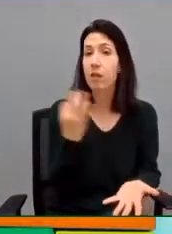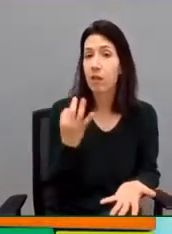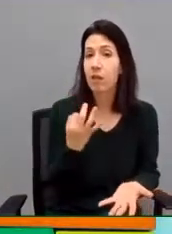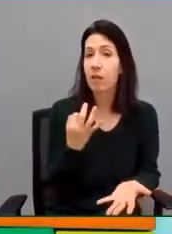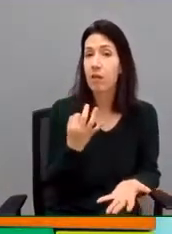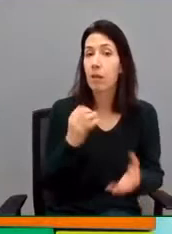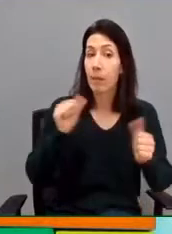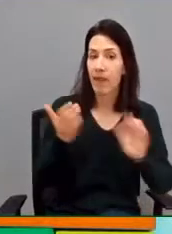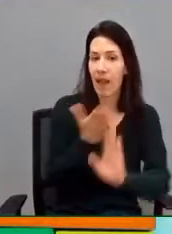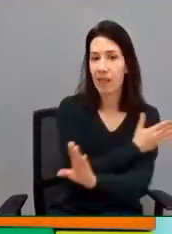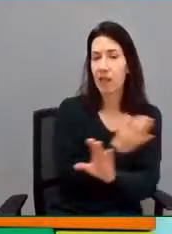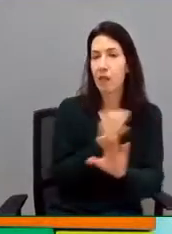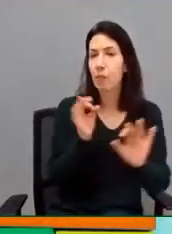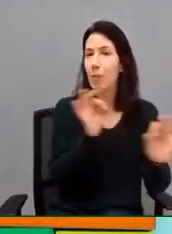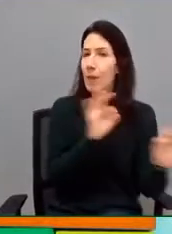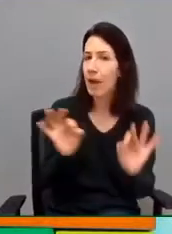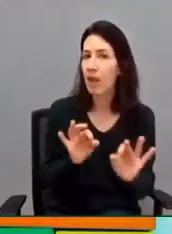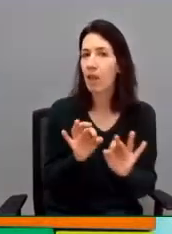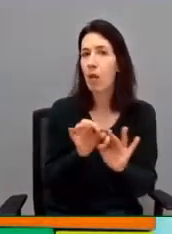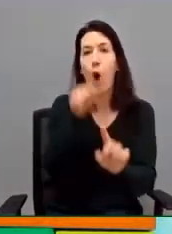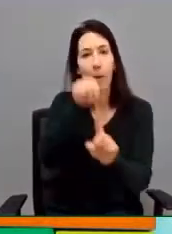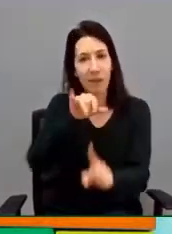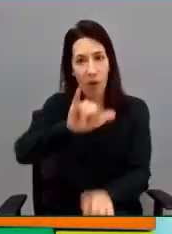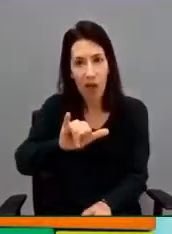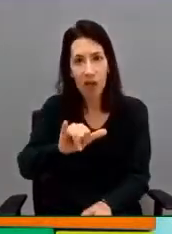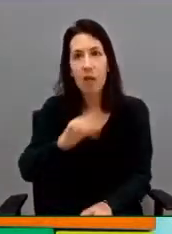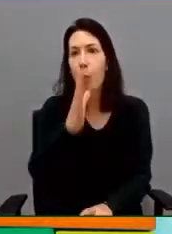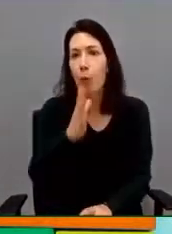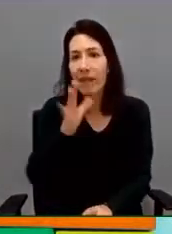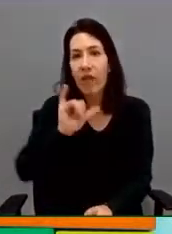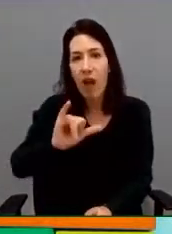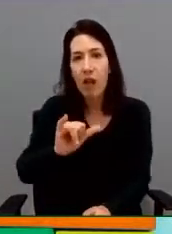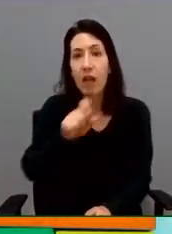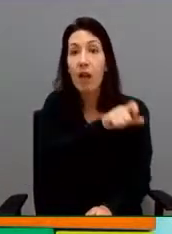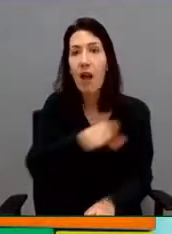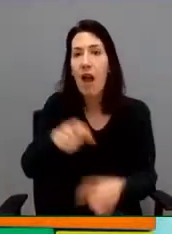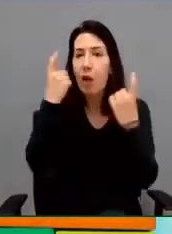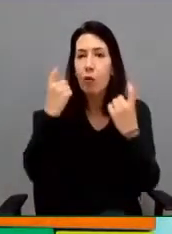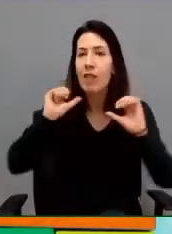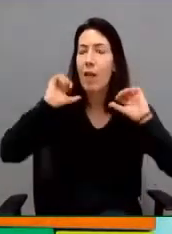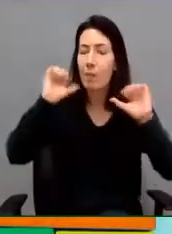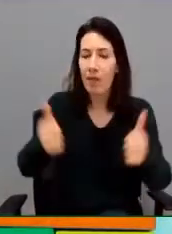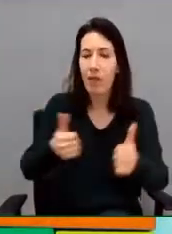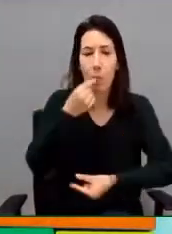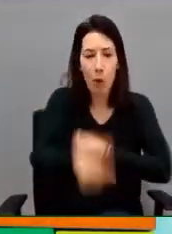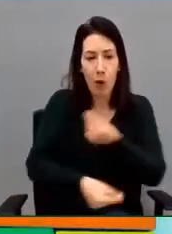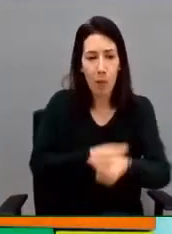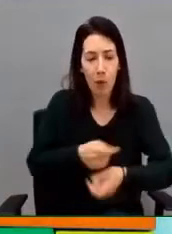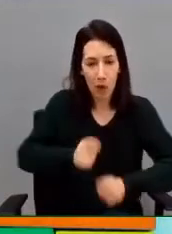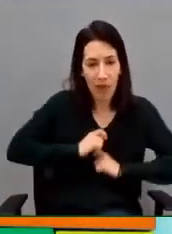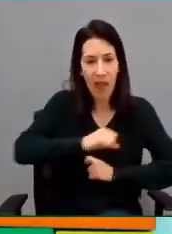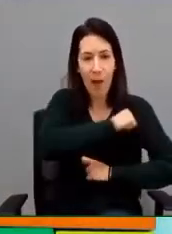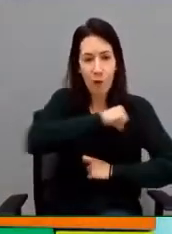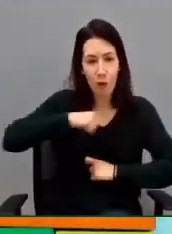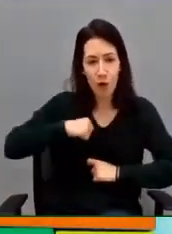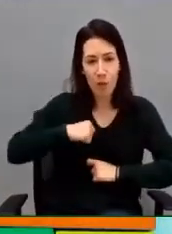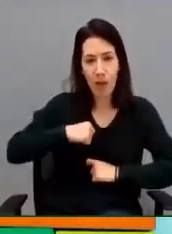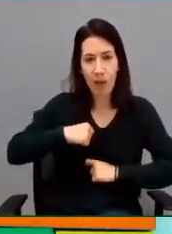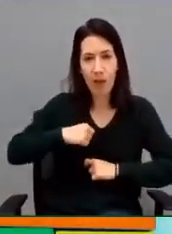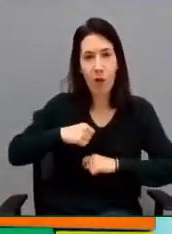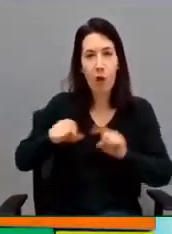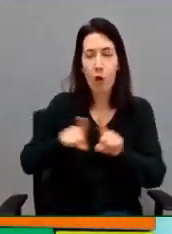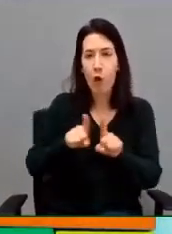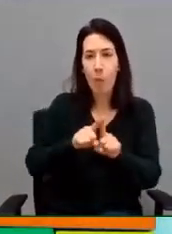una preparación, hay un propósito, hay un sentido y los chicos empiezan a obtener esa independencia y esa autonomía de sus familias,